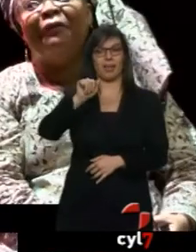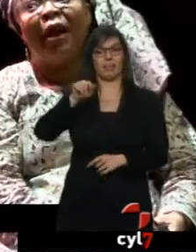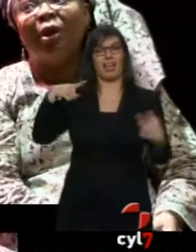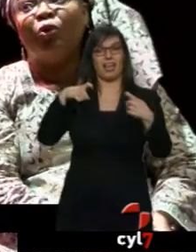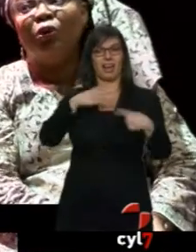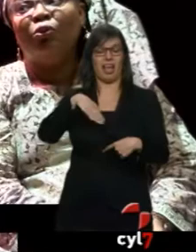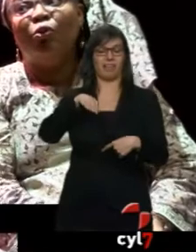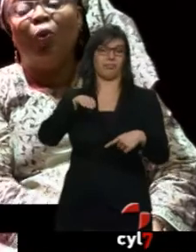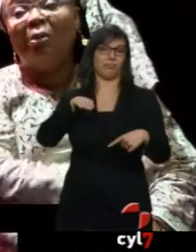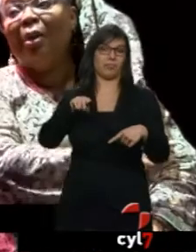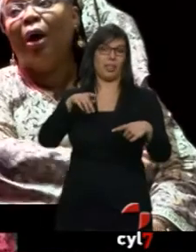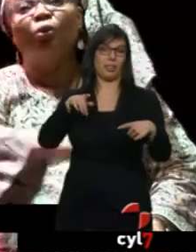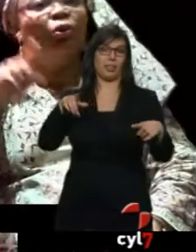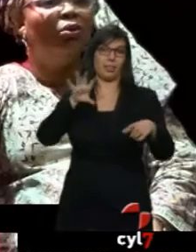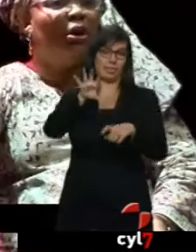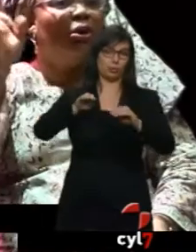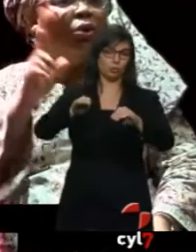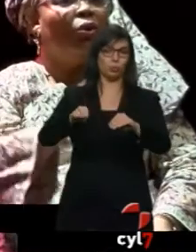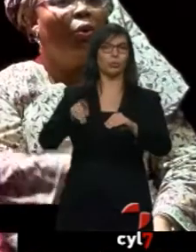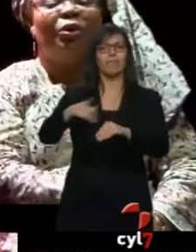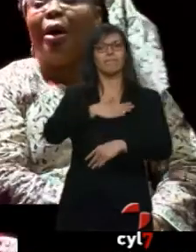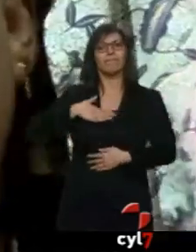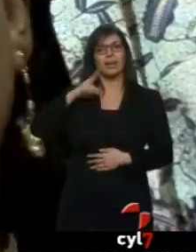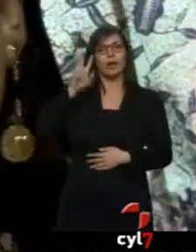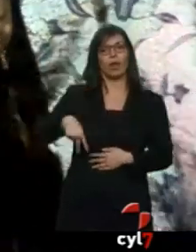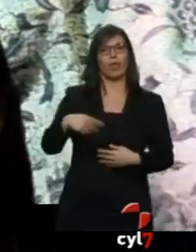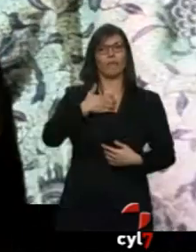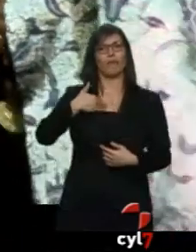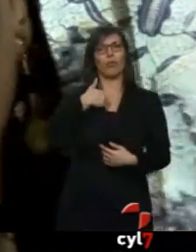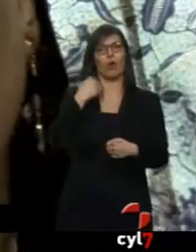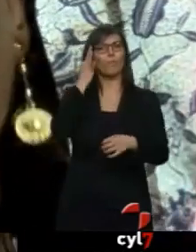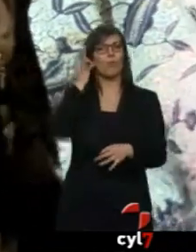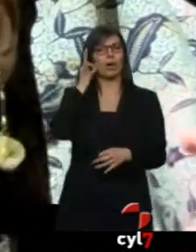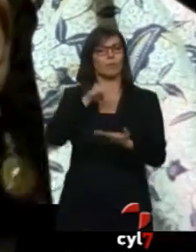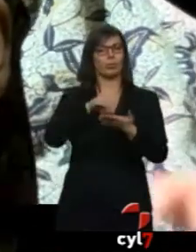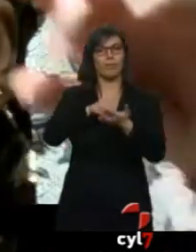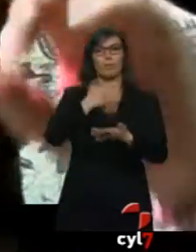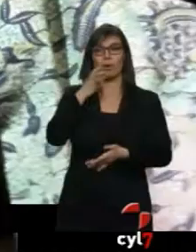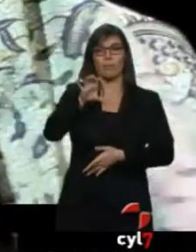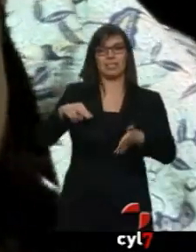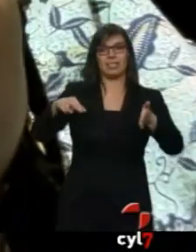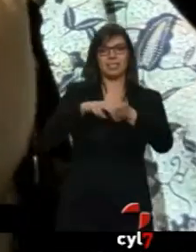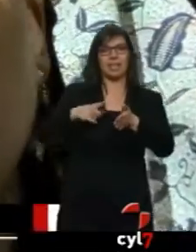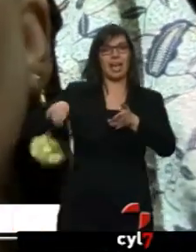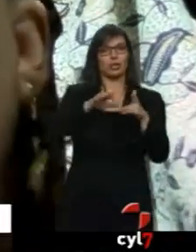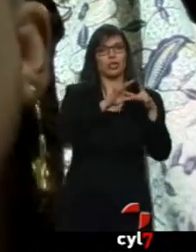movimientos existentes en diferentes conflictos... ...como el de Siria, liderados por mujeres que buscan la reconciliación.